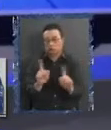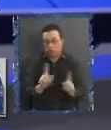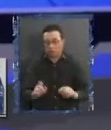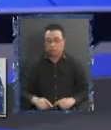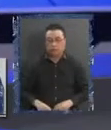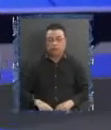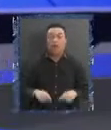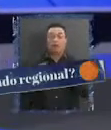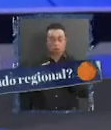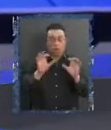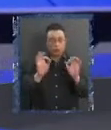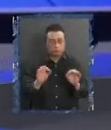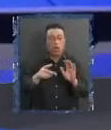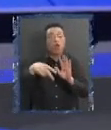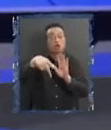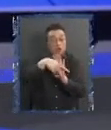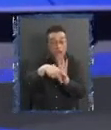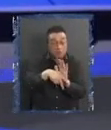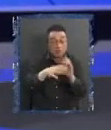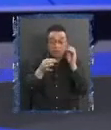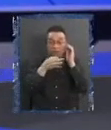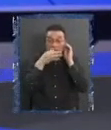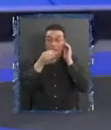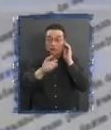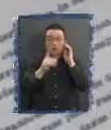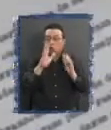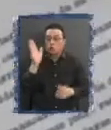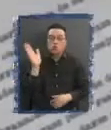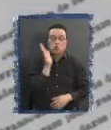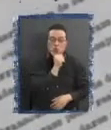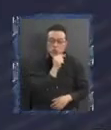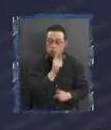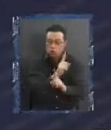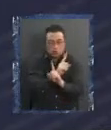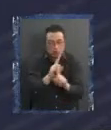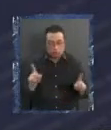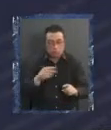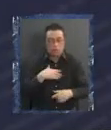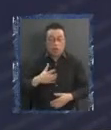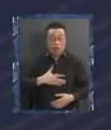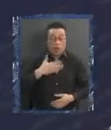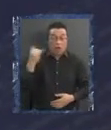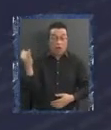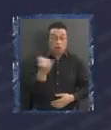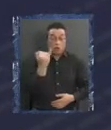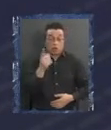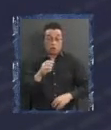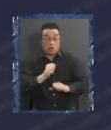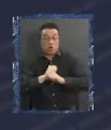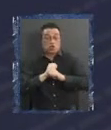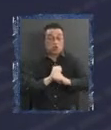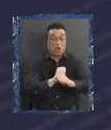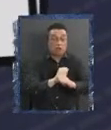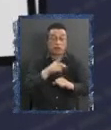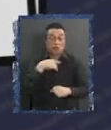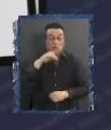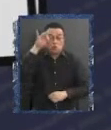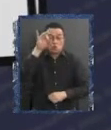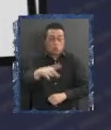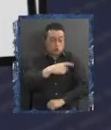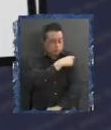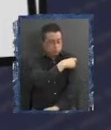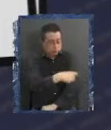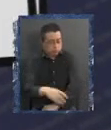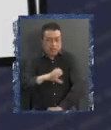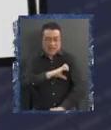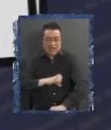una norma Que dice En ningún caso El ejercicio de la autonomía Podrá atentar Contra el carácter único E indivisible Del Estado